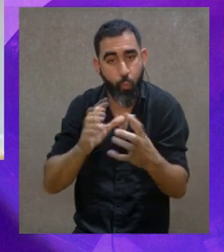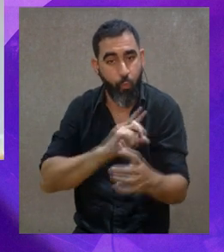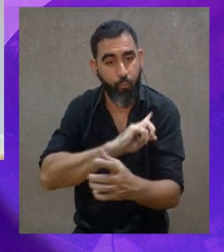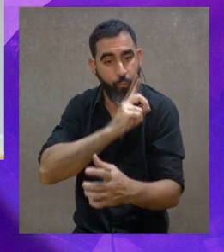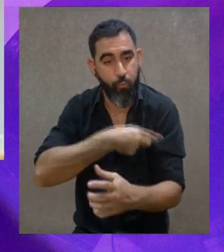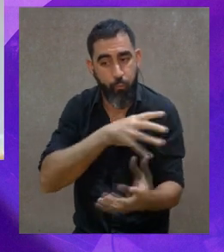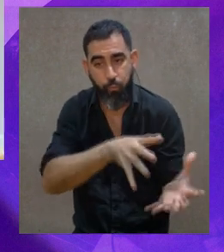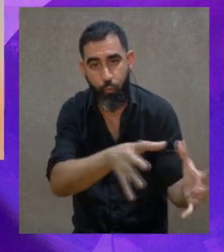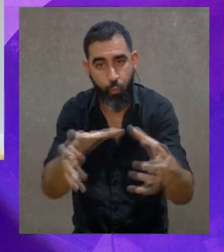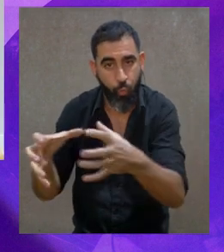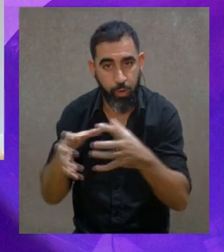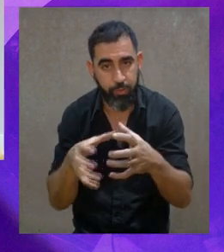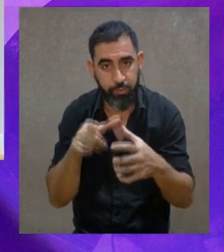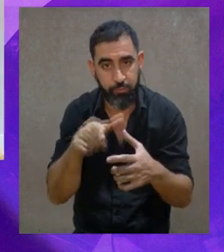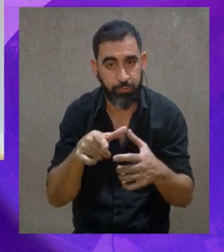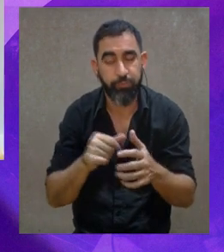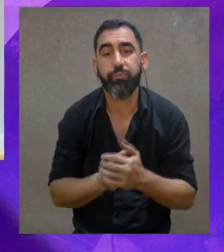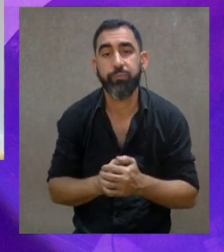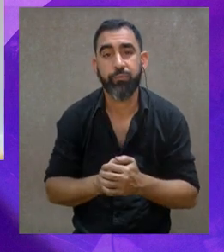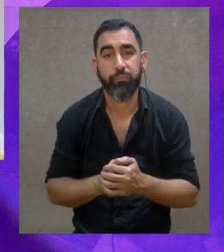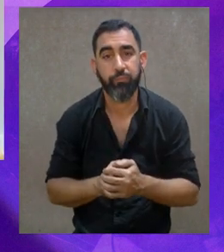como para fortuna de un bien mayor.